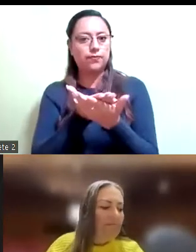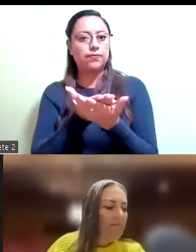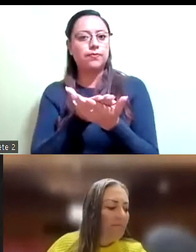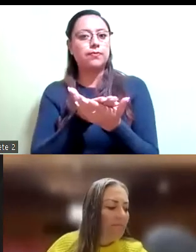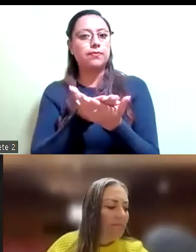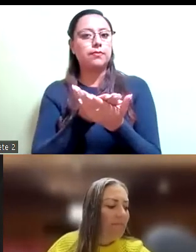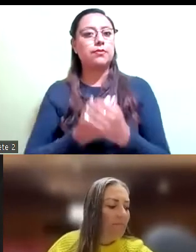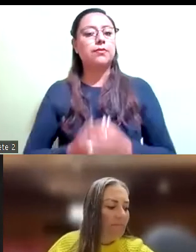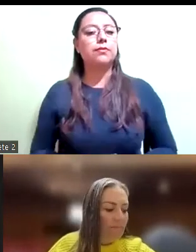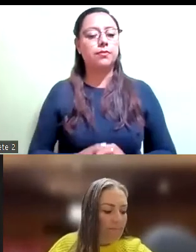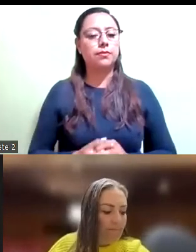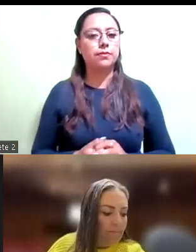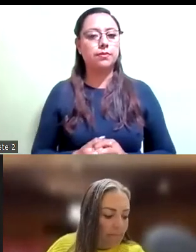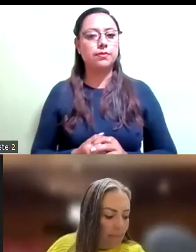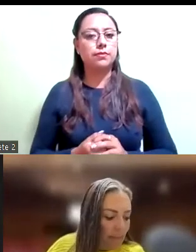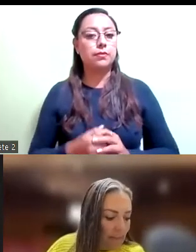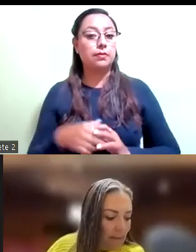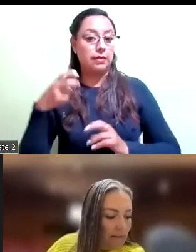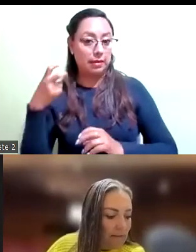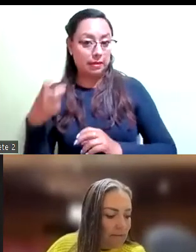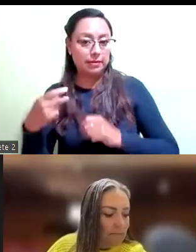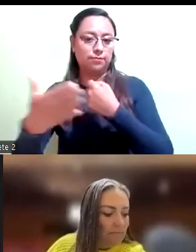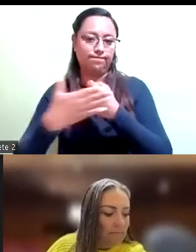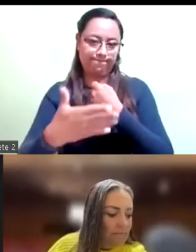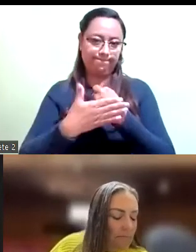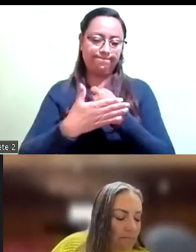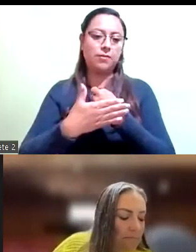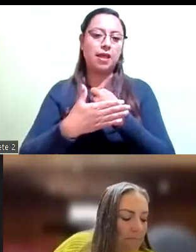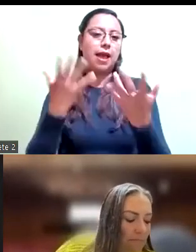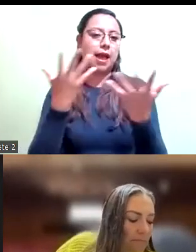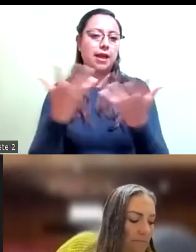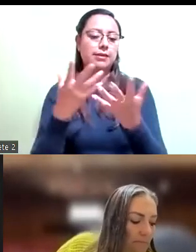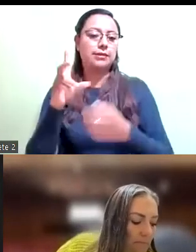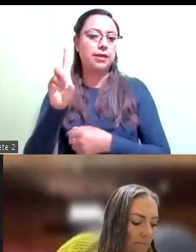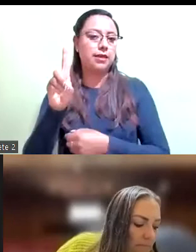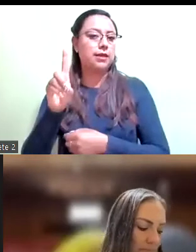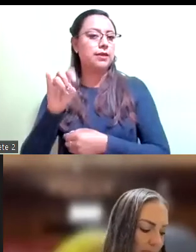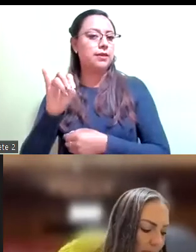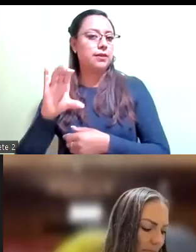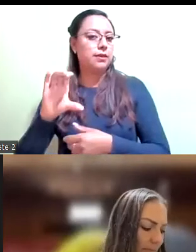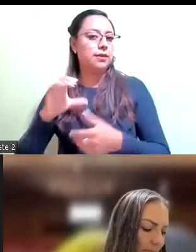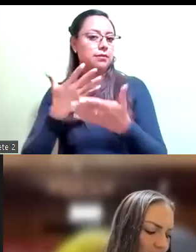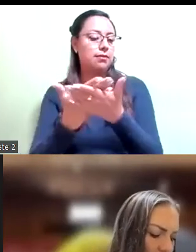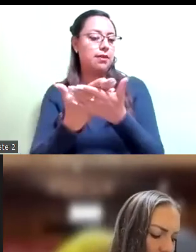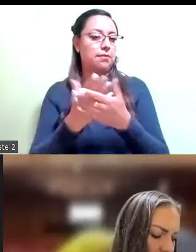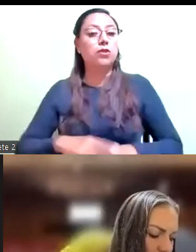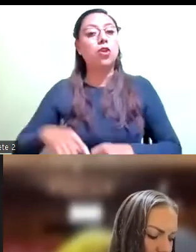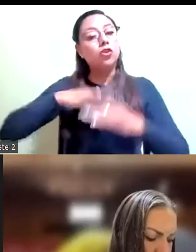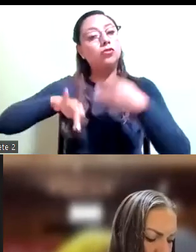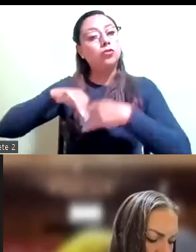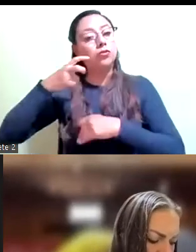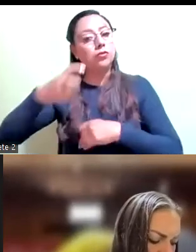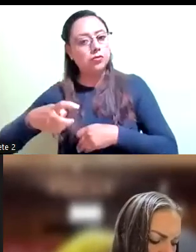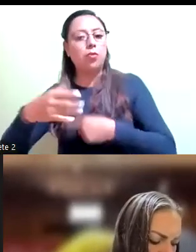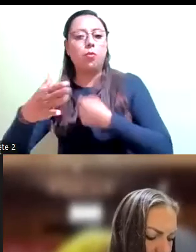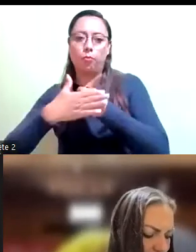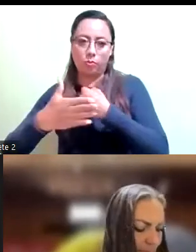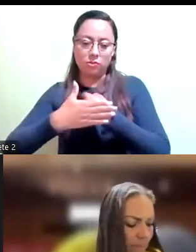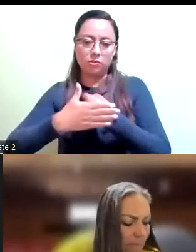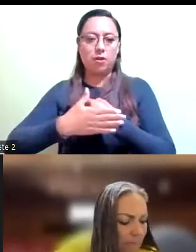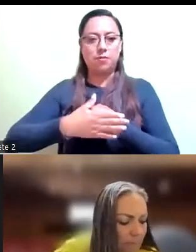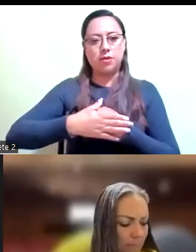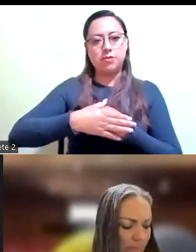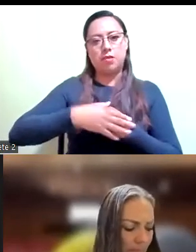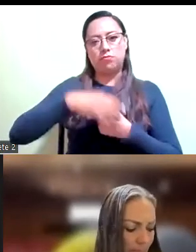en proceso de dictaminación, que se están haciendo las observaciones y que se les hará llegar a